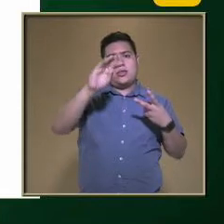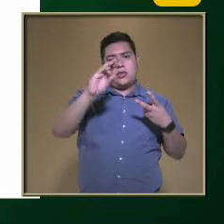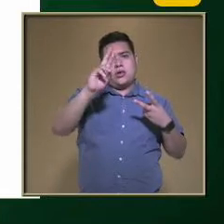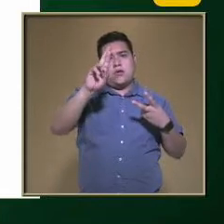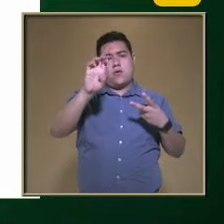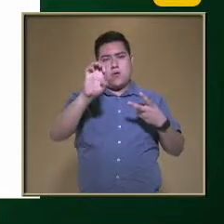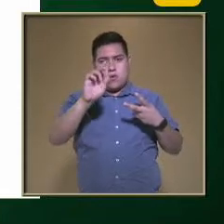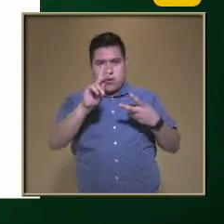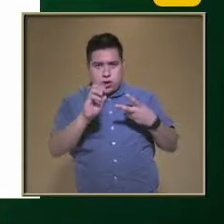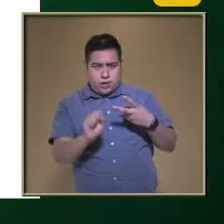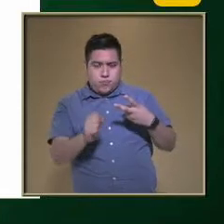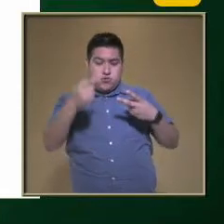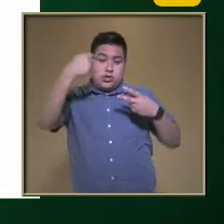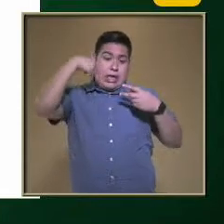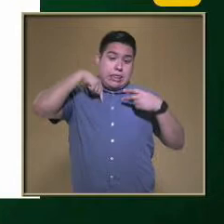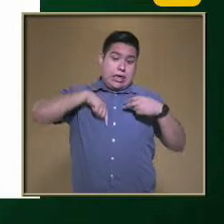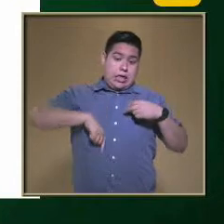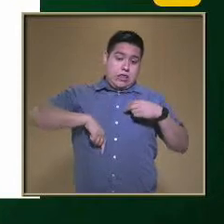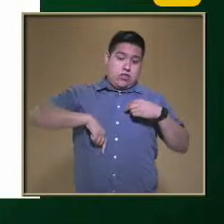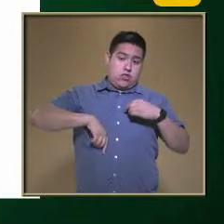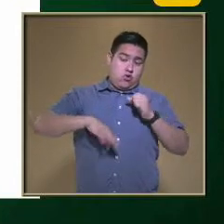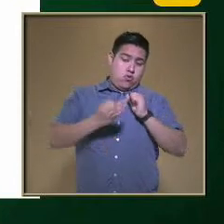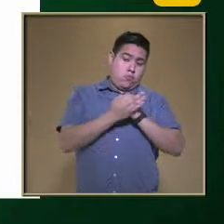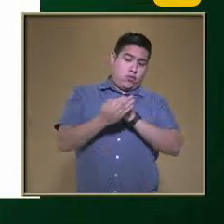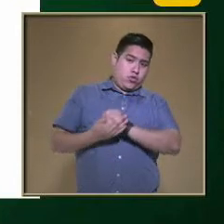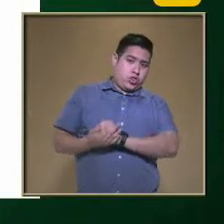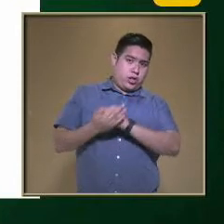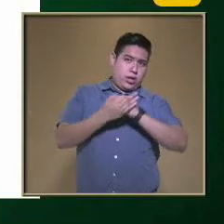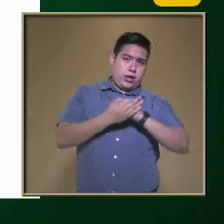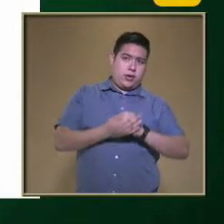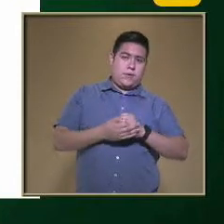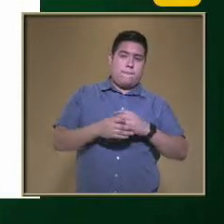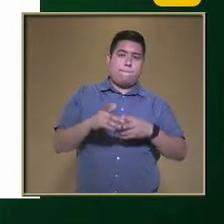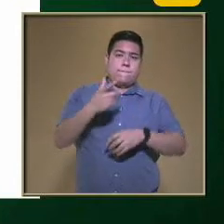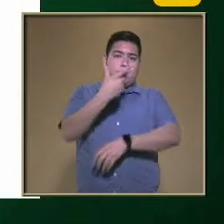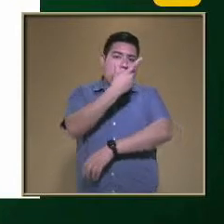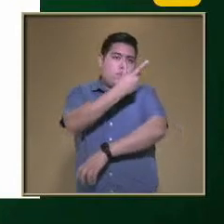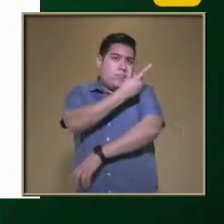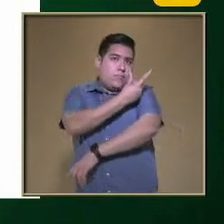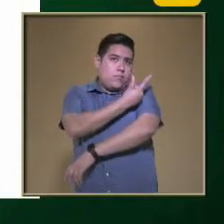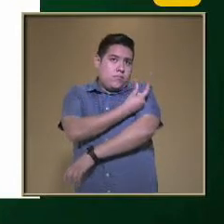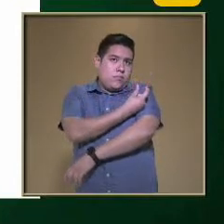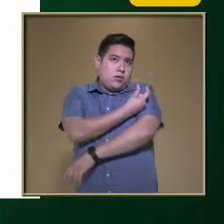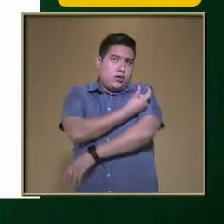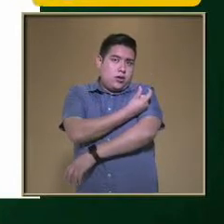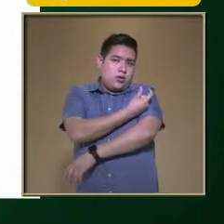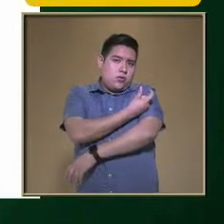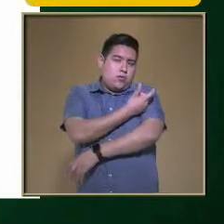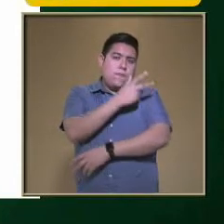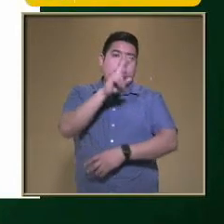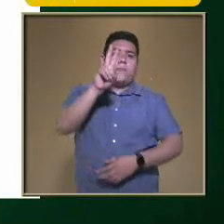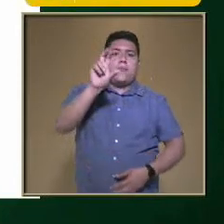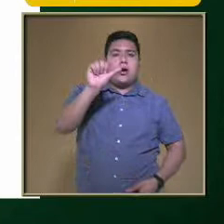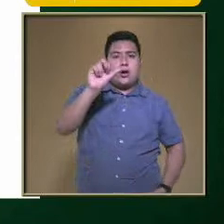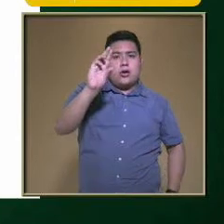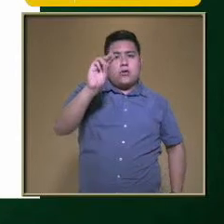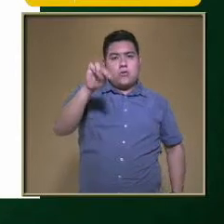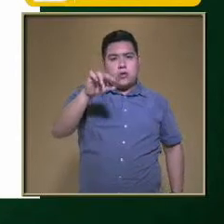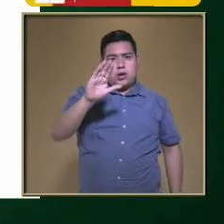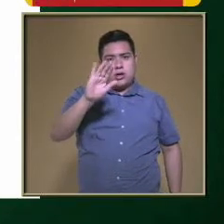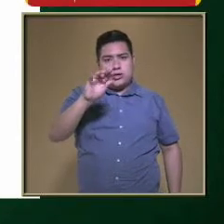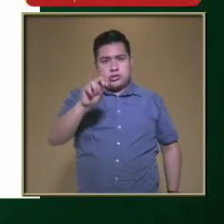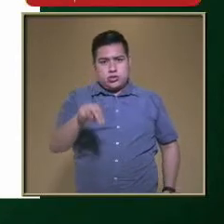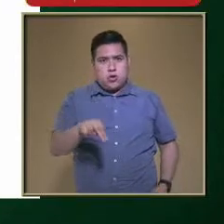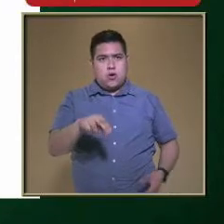Ahora que está de moda La vacunación La palabra vacunación Con esta pandemia Que tenemos Recordemos que En la leche